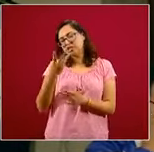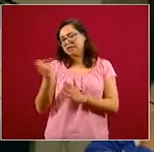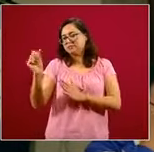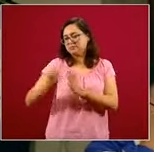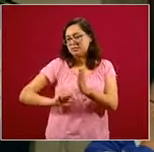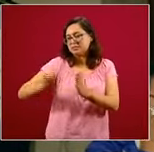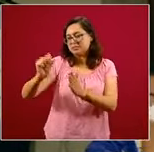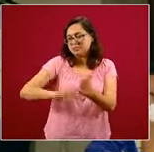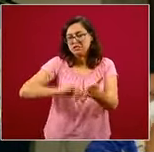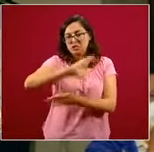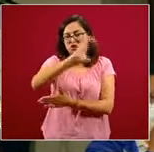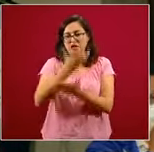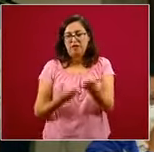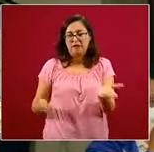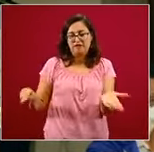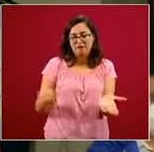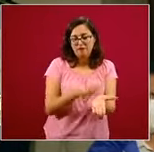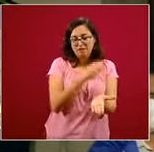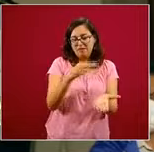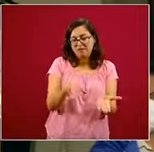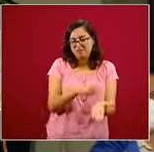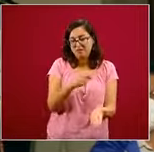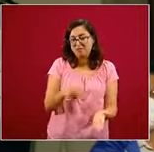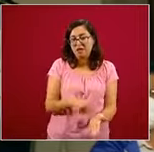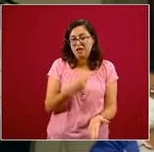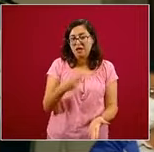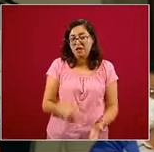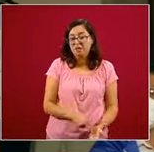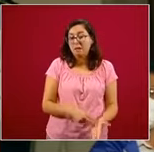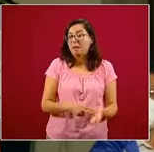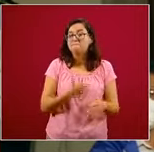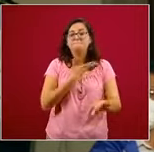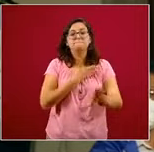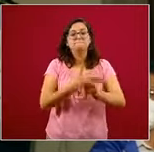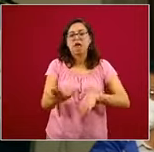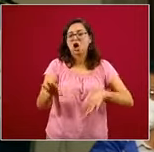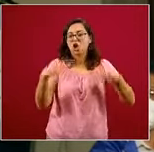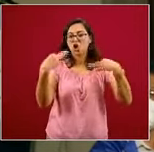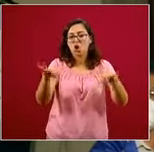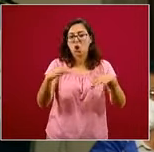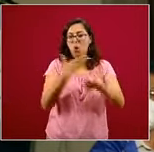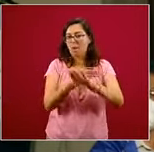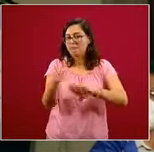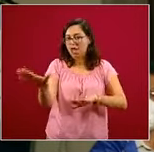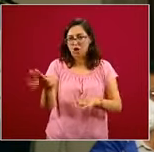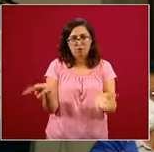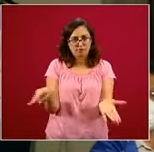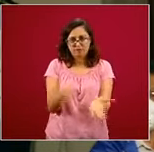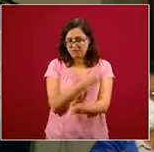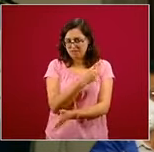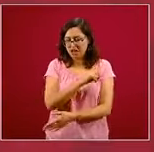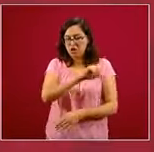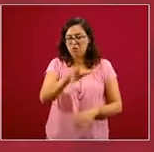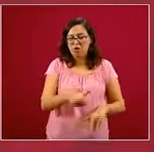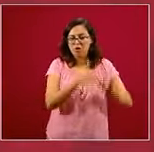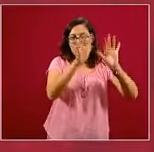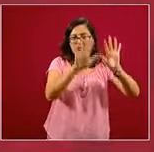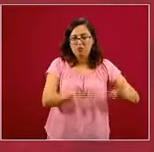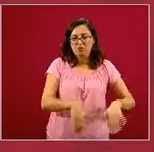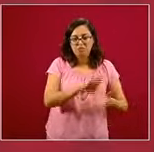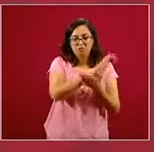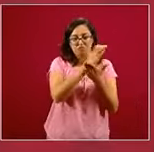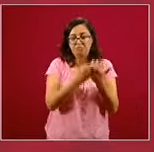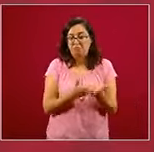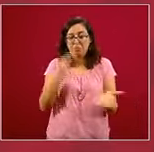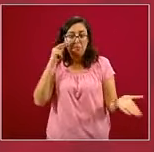meses un contrato, lo tienen que firmar hoja en blanco, porque no tienen permitido ver su contrato. Aún